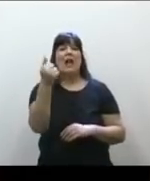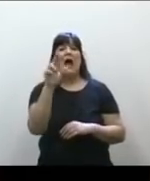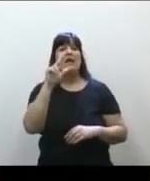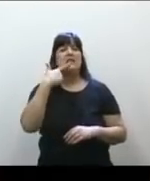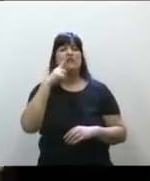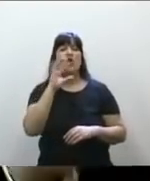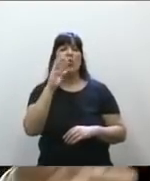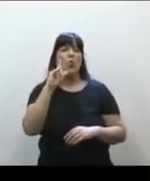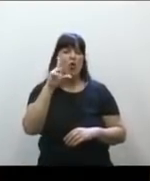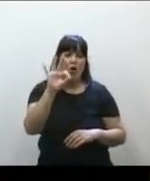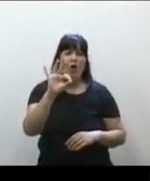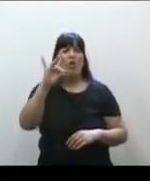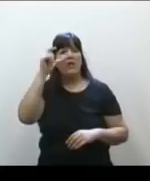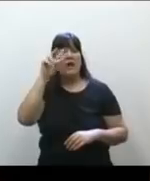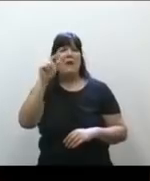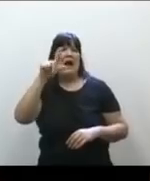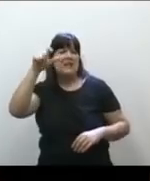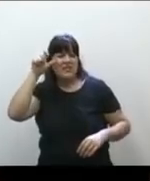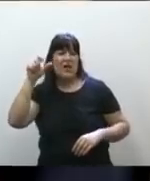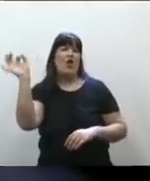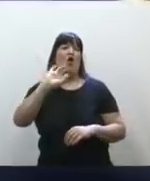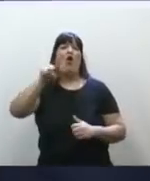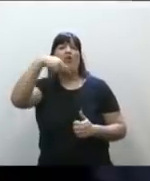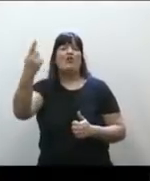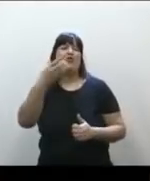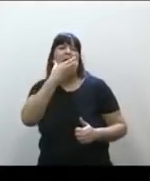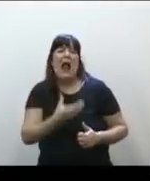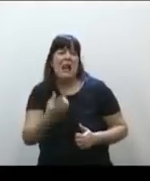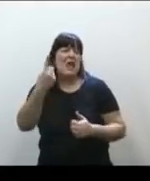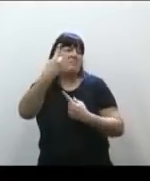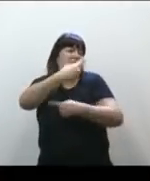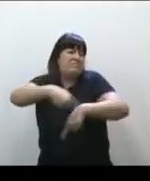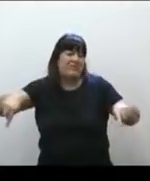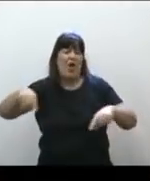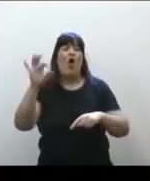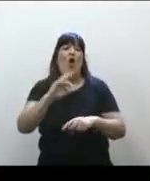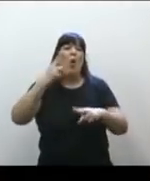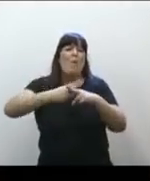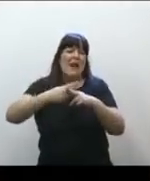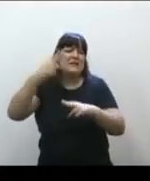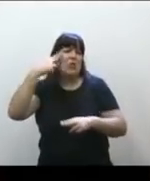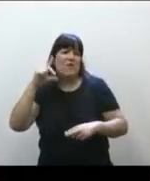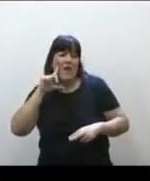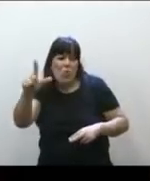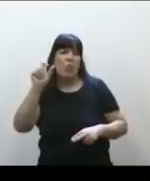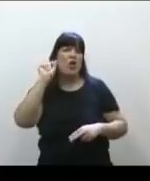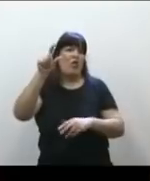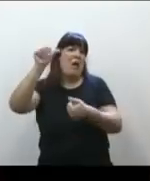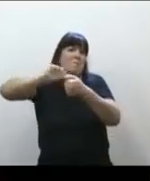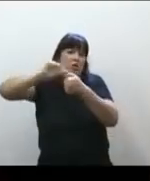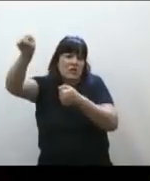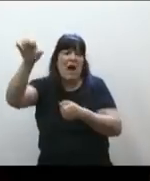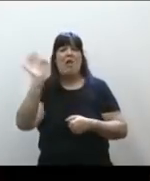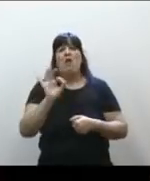o en la Victoria Aguirre de Iguazú, o en la Belgrano de Alén, o en la Plaza 9 de Julio de Posadas o la del